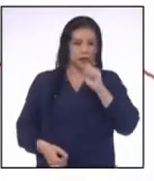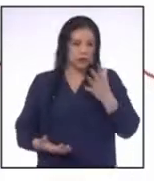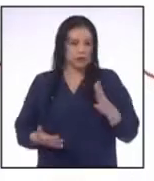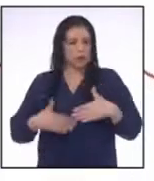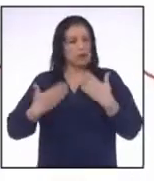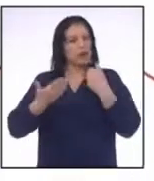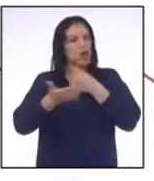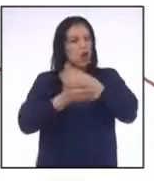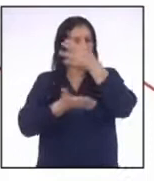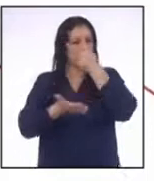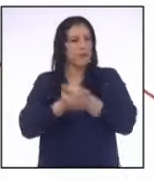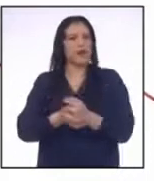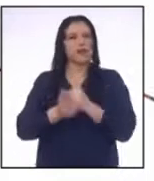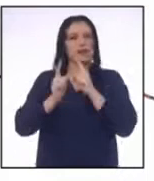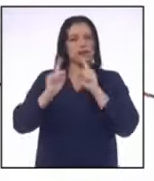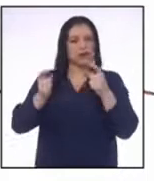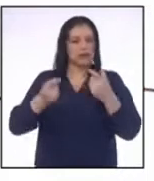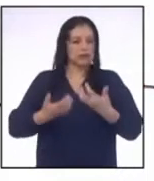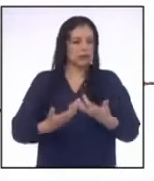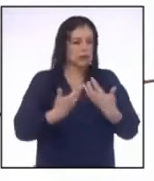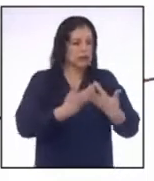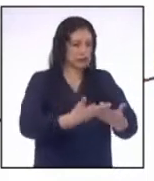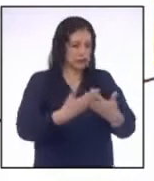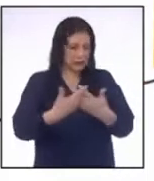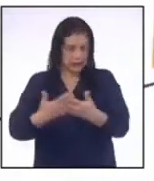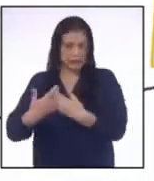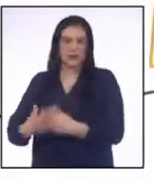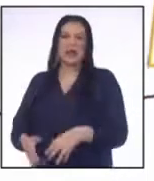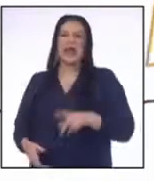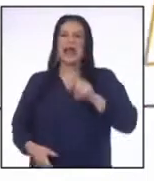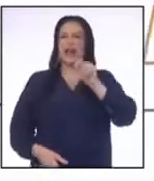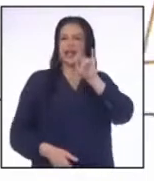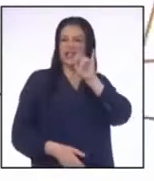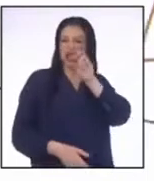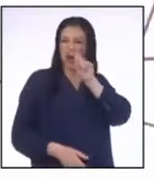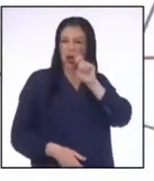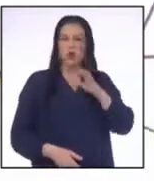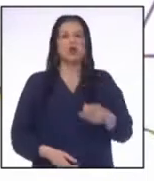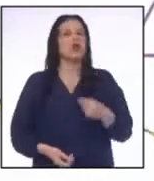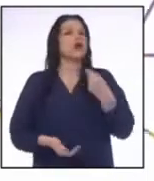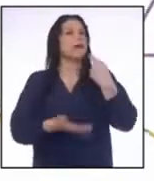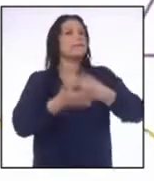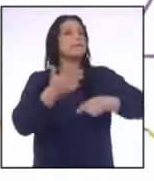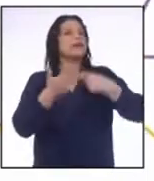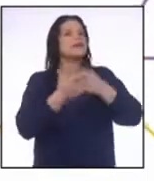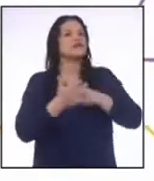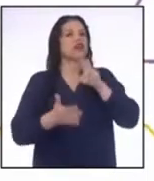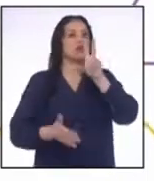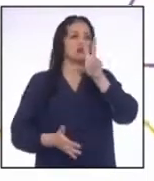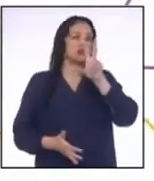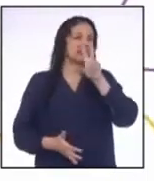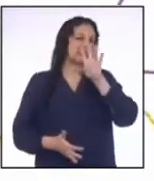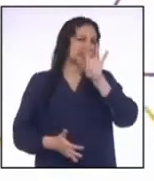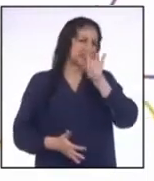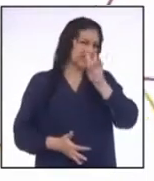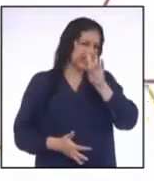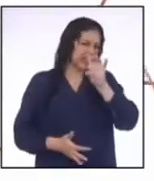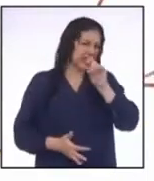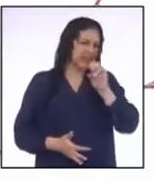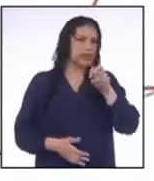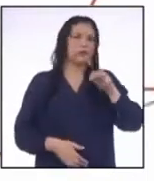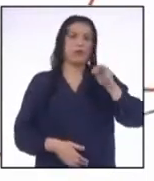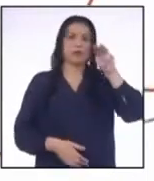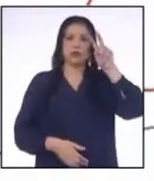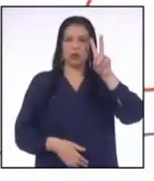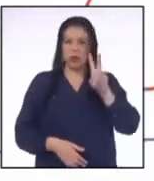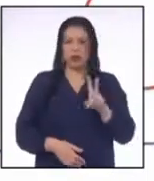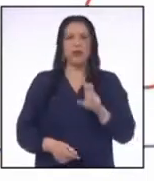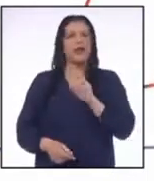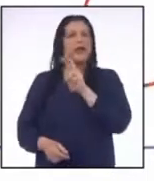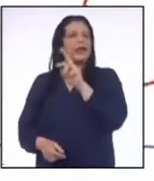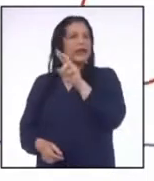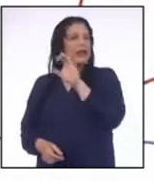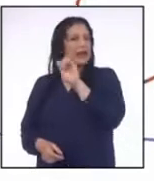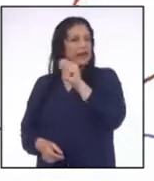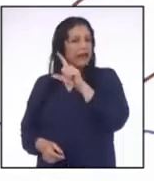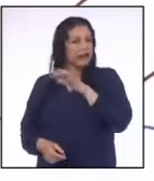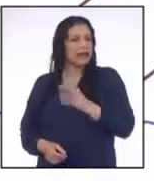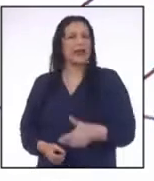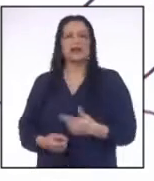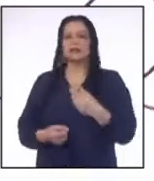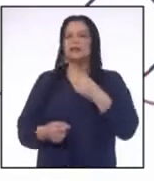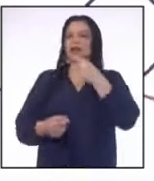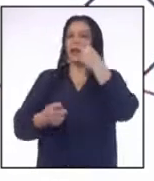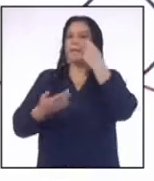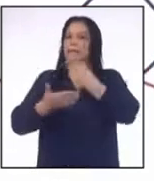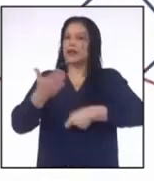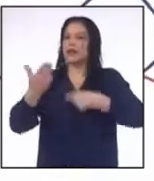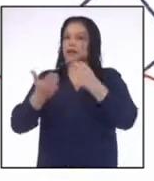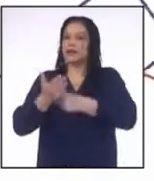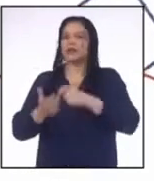comprar dos tipos de césped El Kikuyo que cuesta 70 soles por metro cuadrado Y el Raygras que cuesta 40